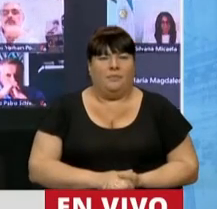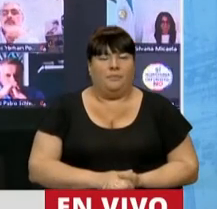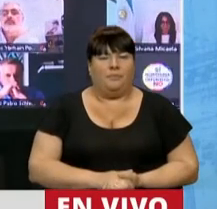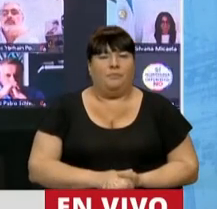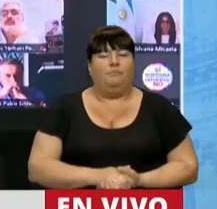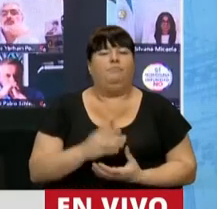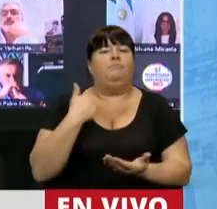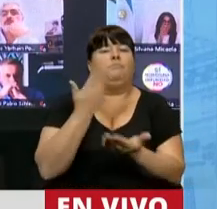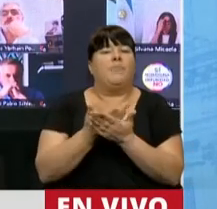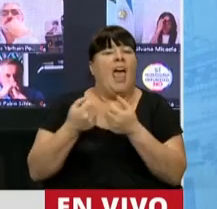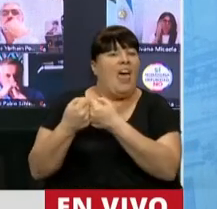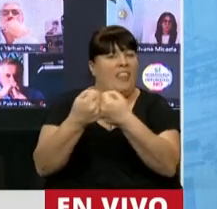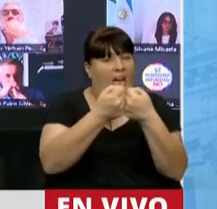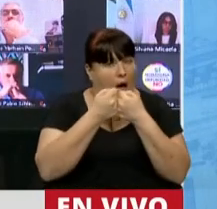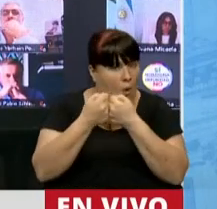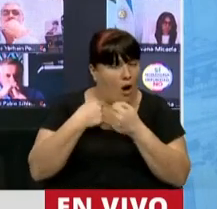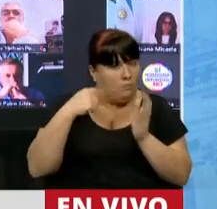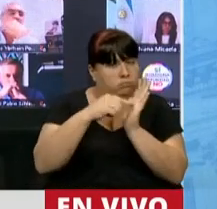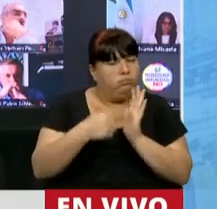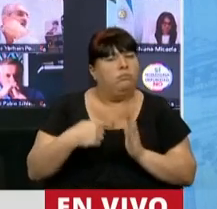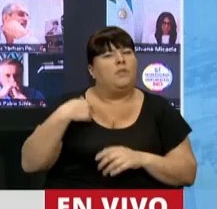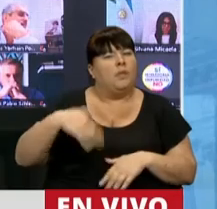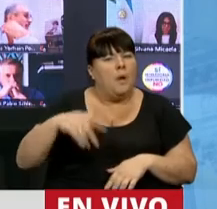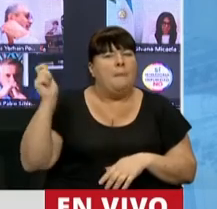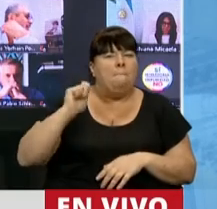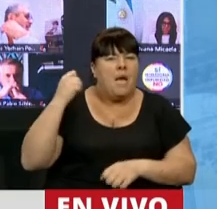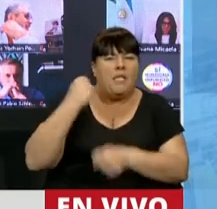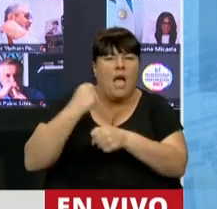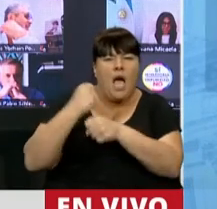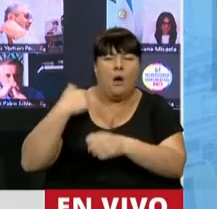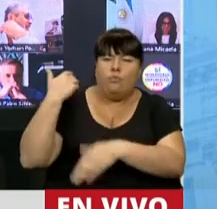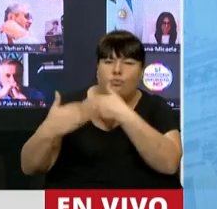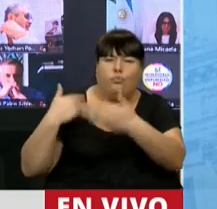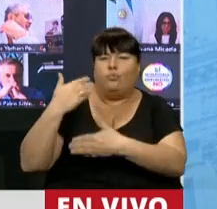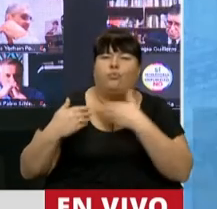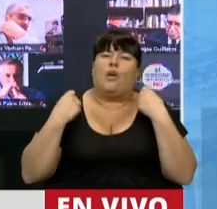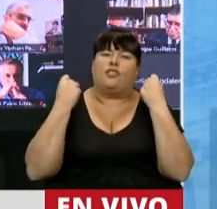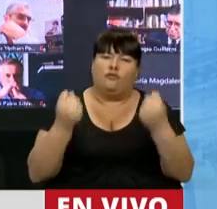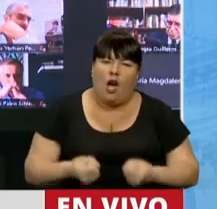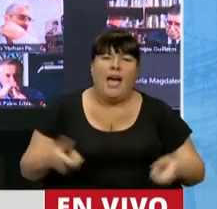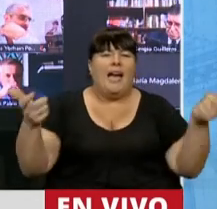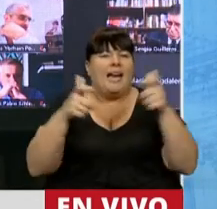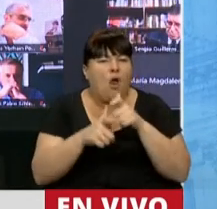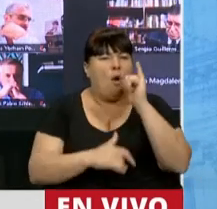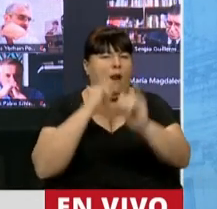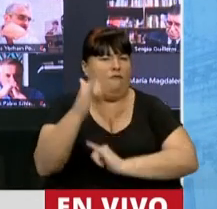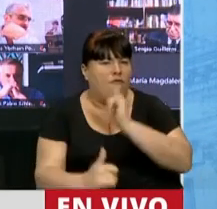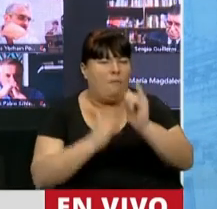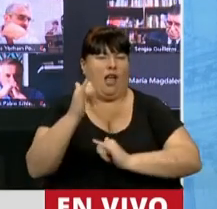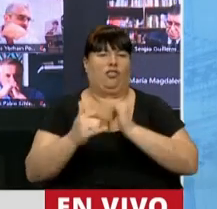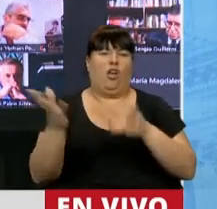El despacho de consenso que vamos a considerar nos llevó muchísimos meses de trabajo. Con esfuerzo, muchas reuniones informativas,